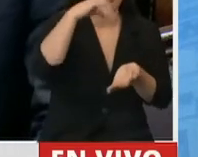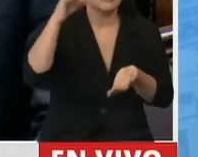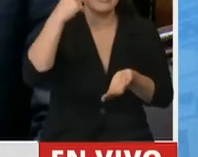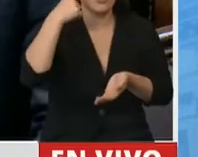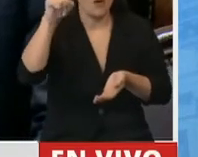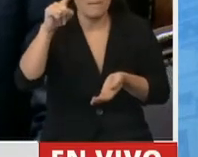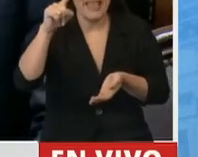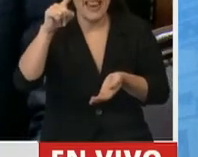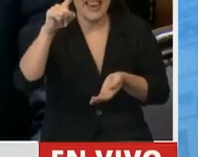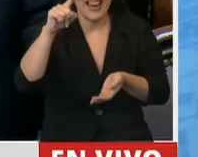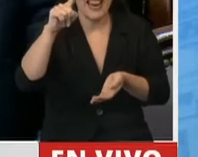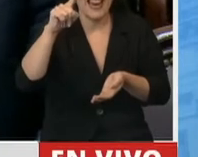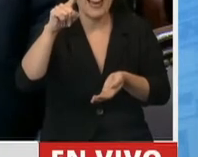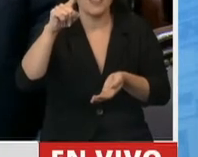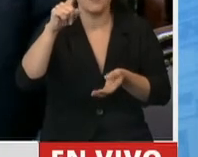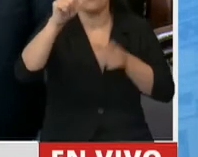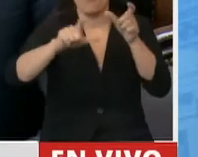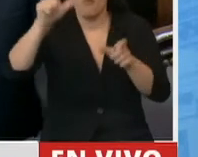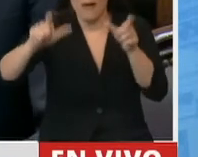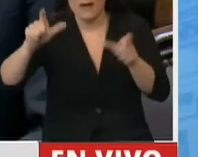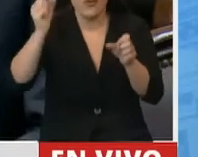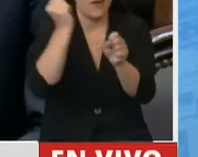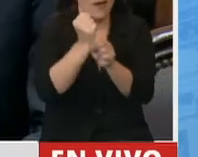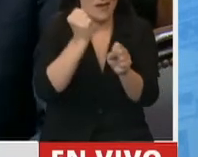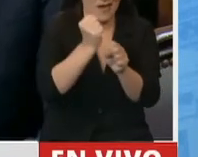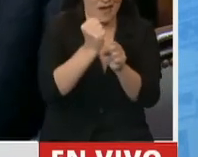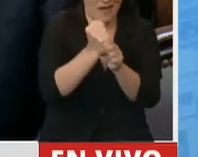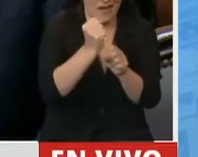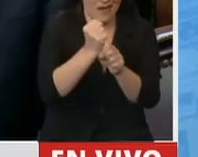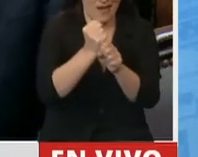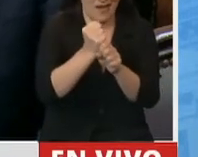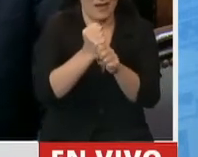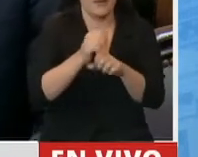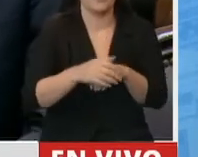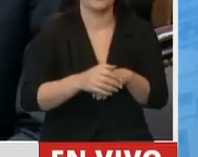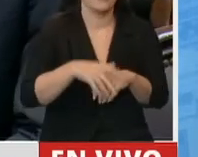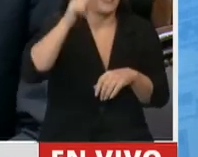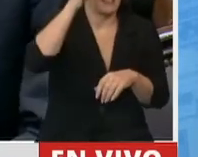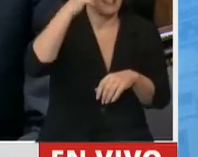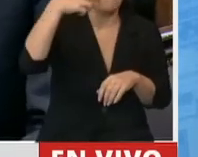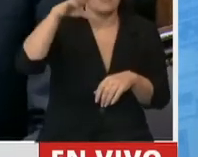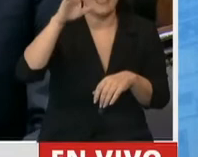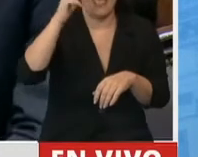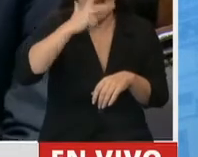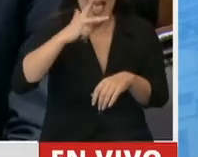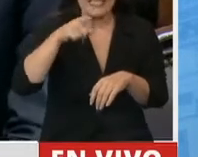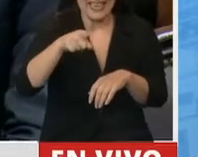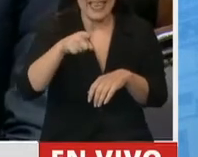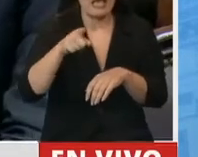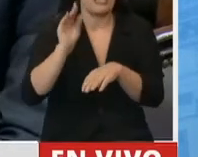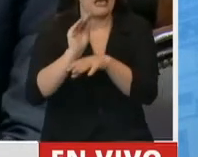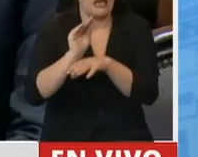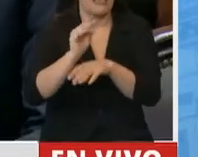trabajadores cubiertos por la EPH, unos